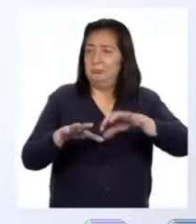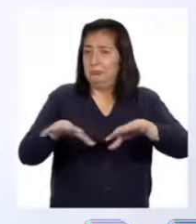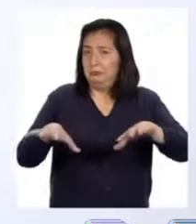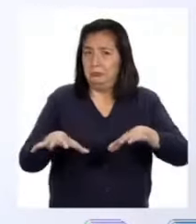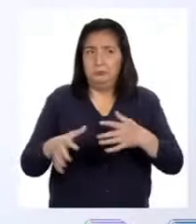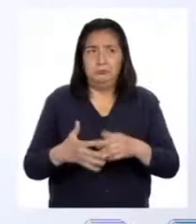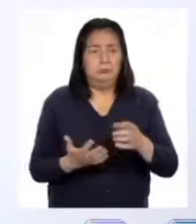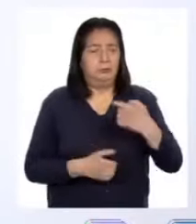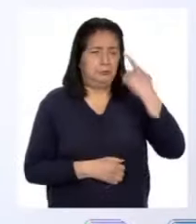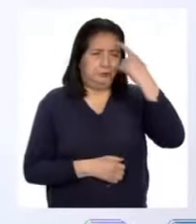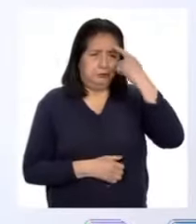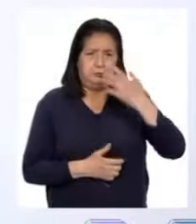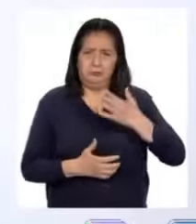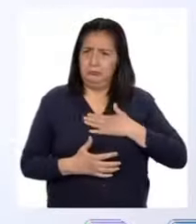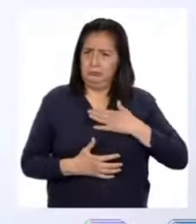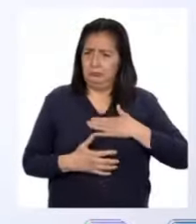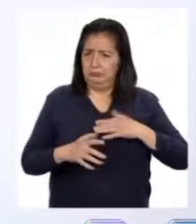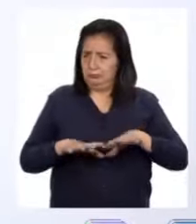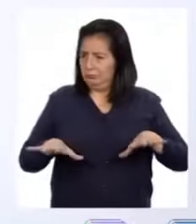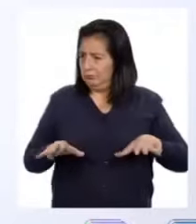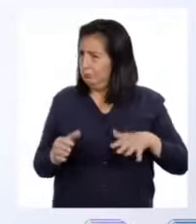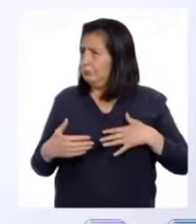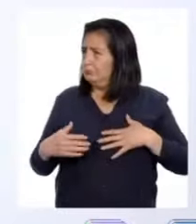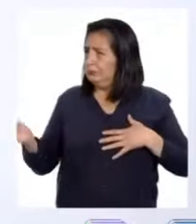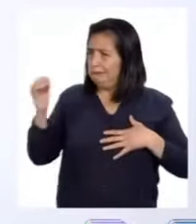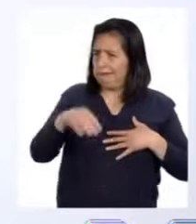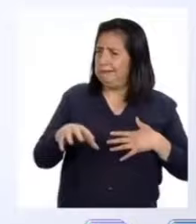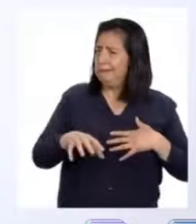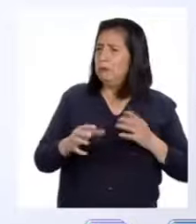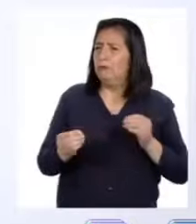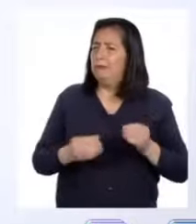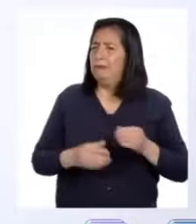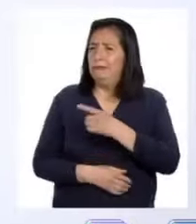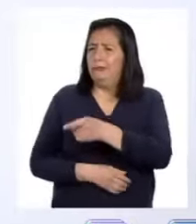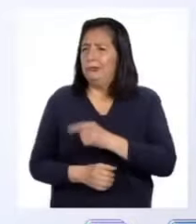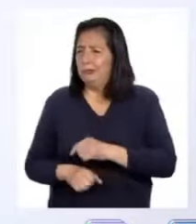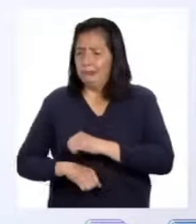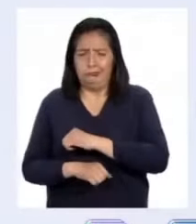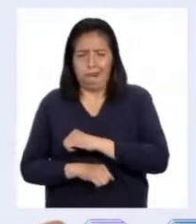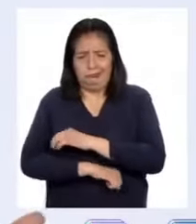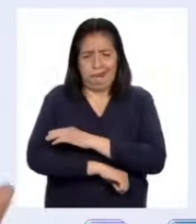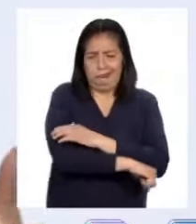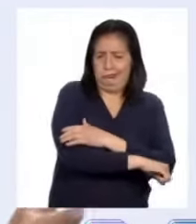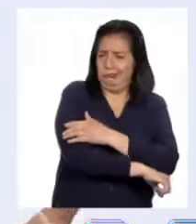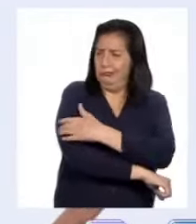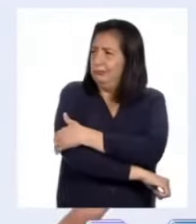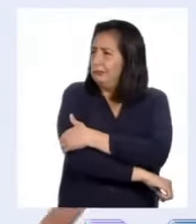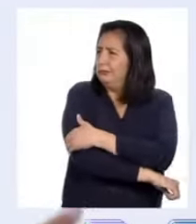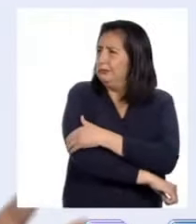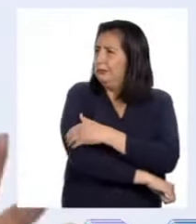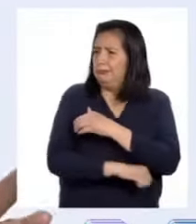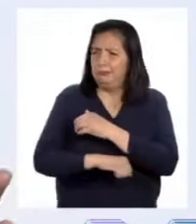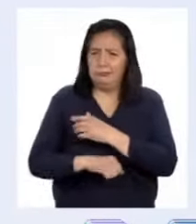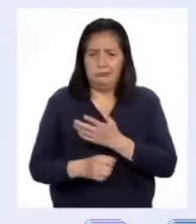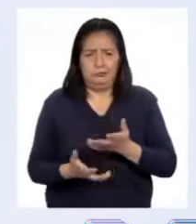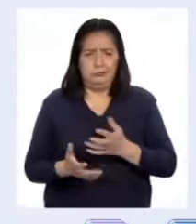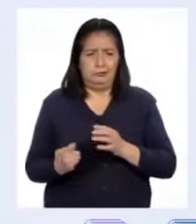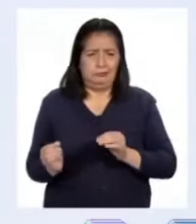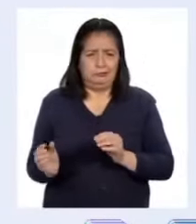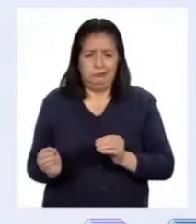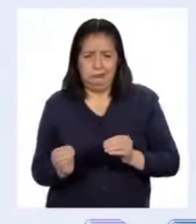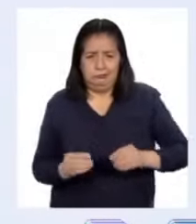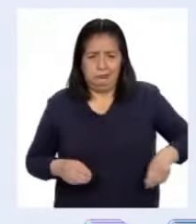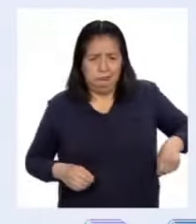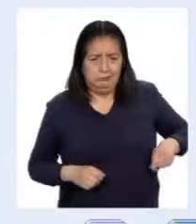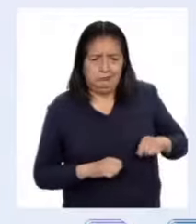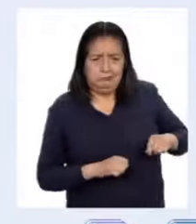que considerábamos que era la nuestra o acercaban demasiado su brazo, lo que nos obligaba a reacomodar nuestra